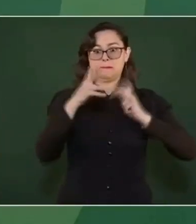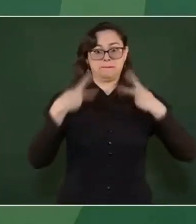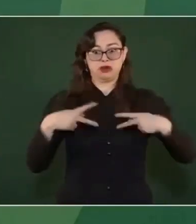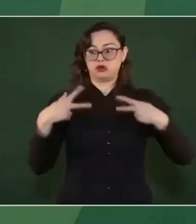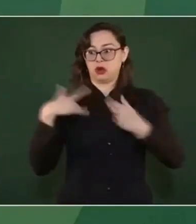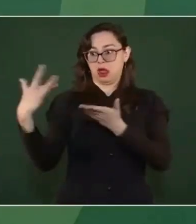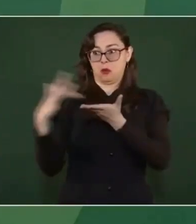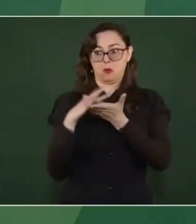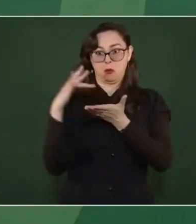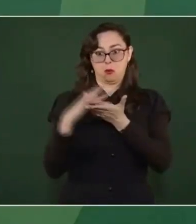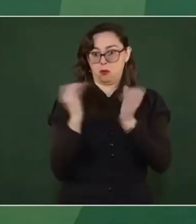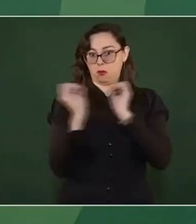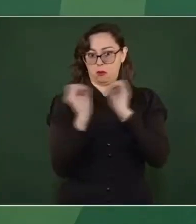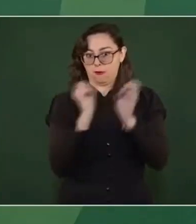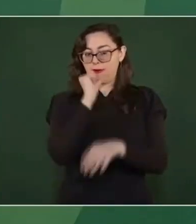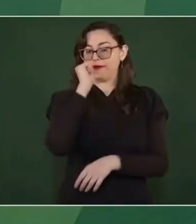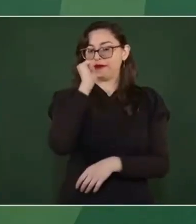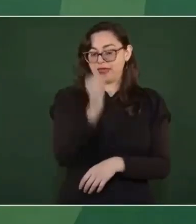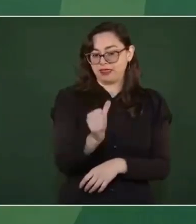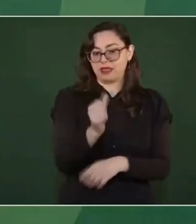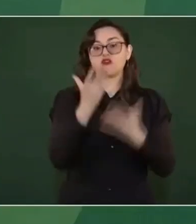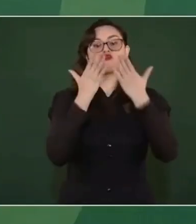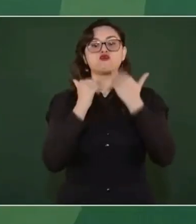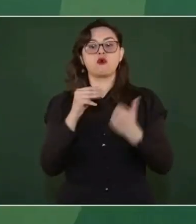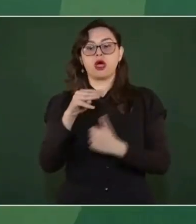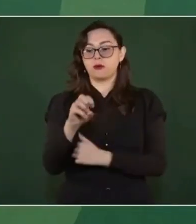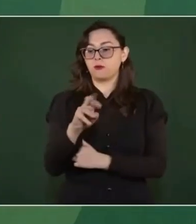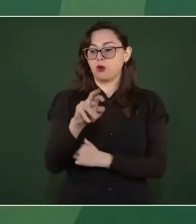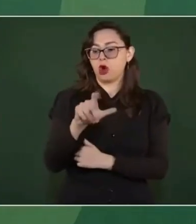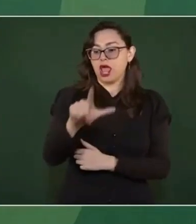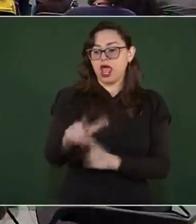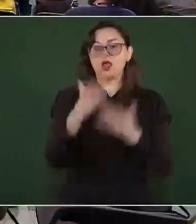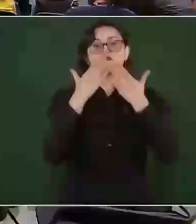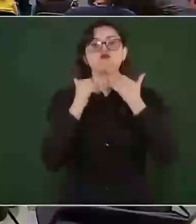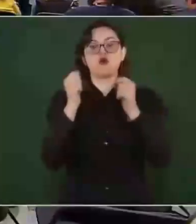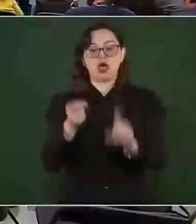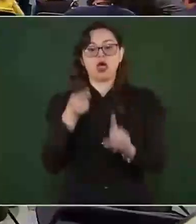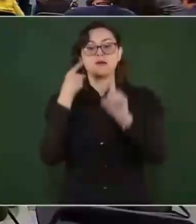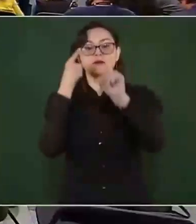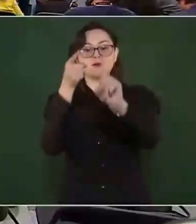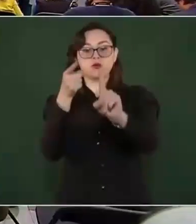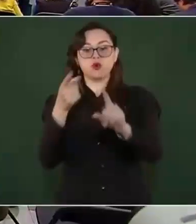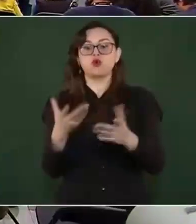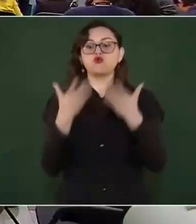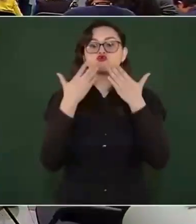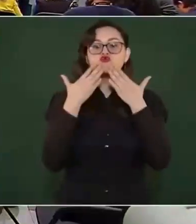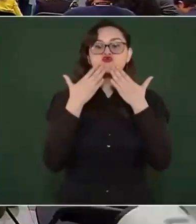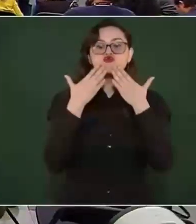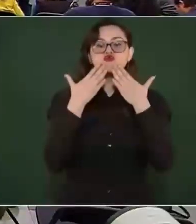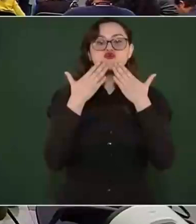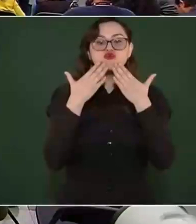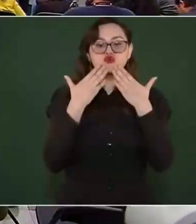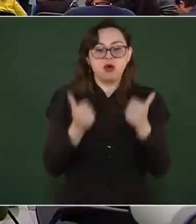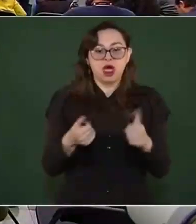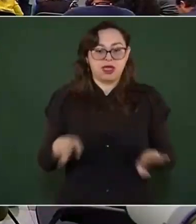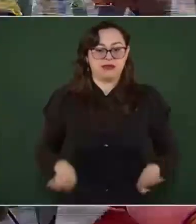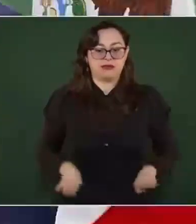tiene principios, que no tiene ideales, que es un ambicioso vulgar.